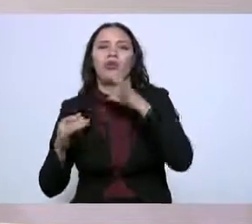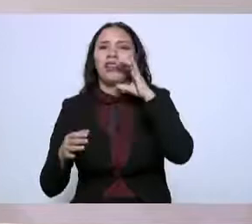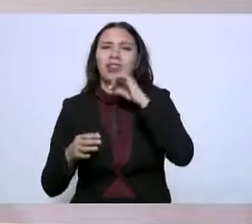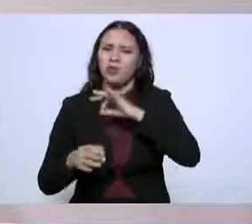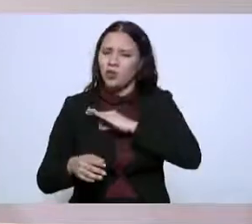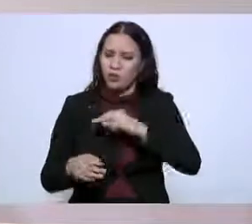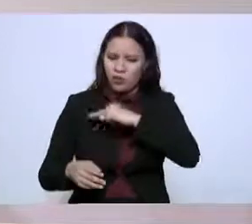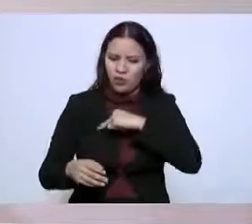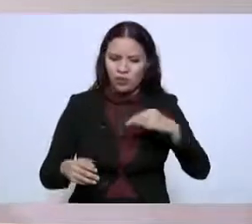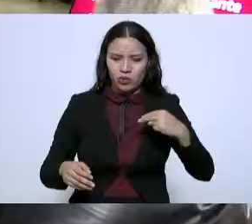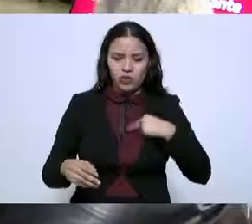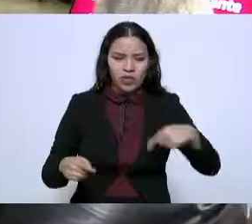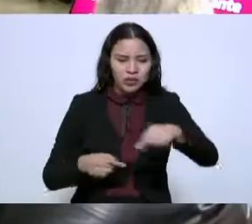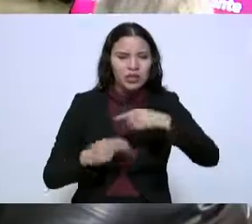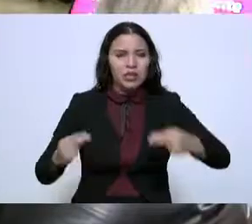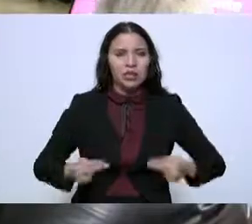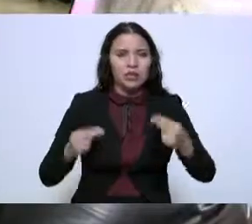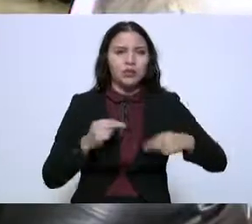ser así.